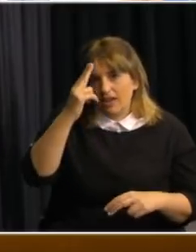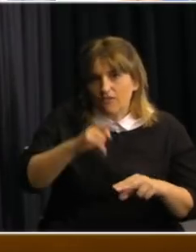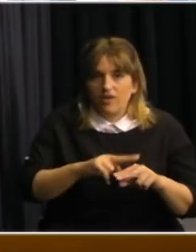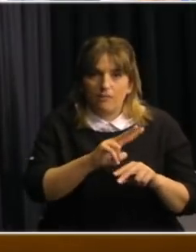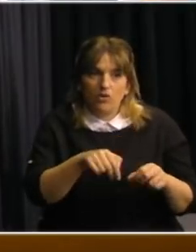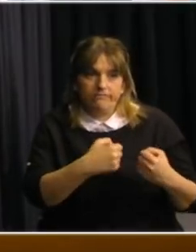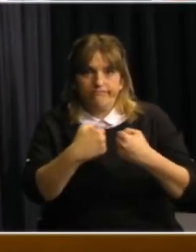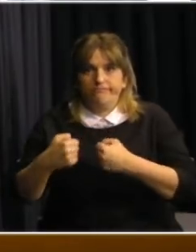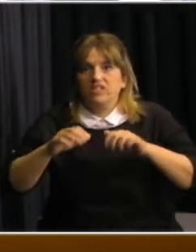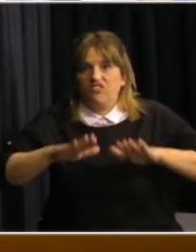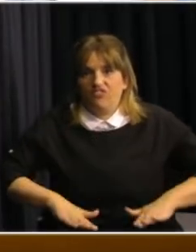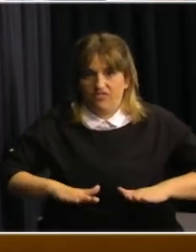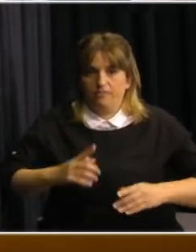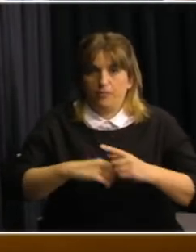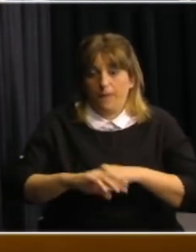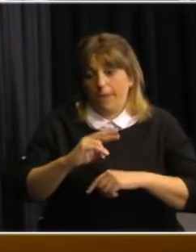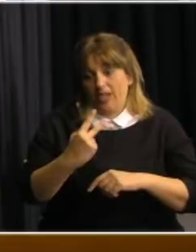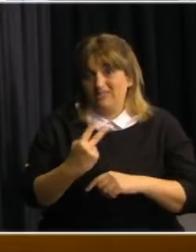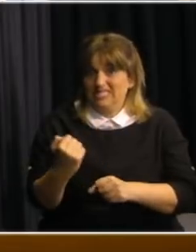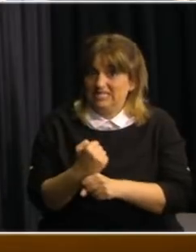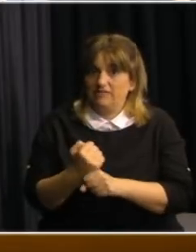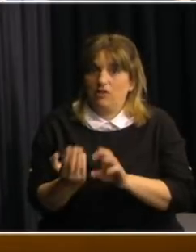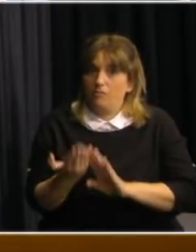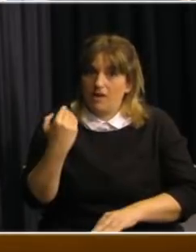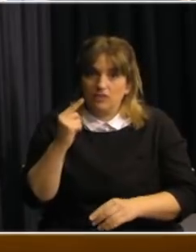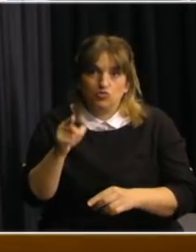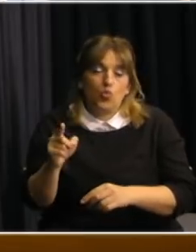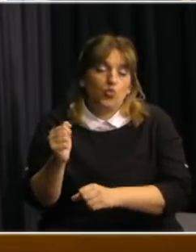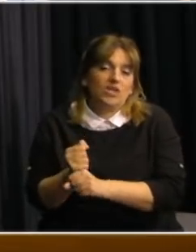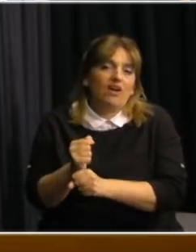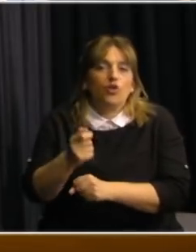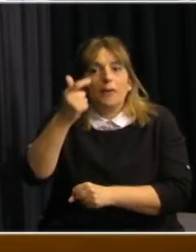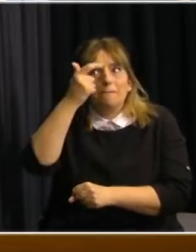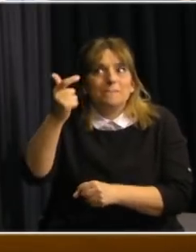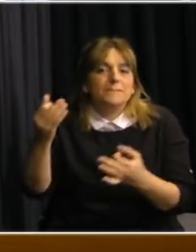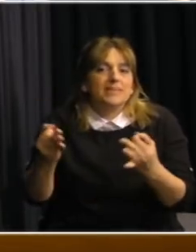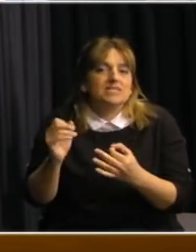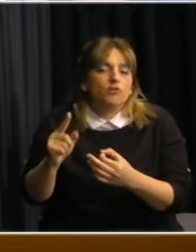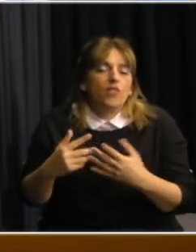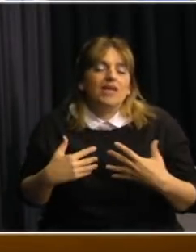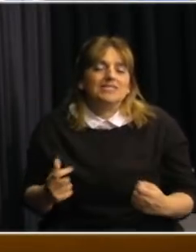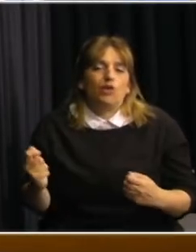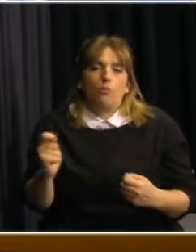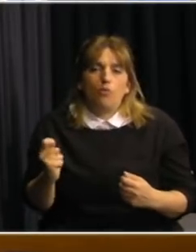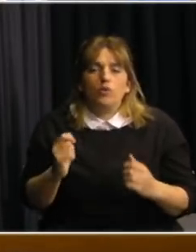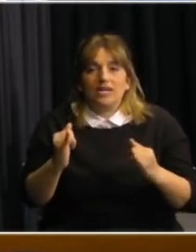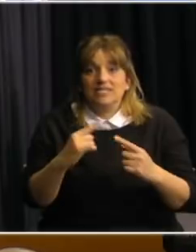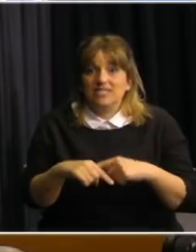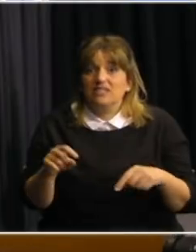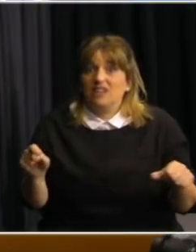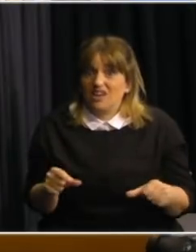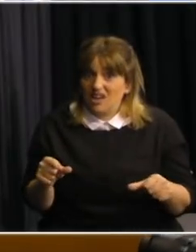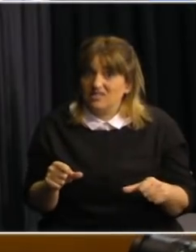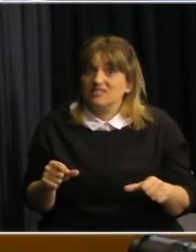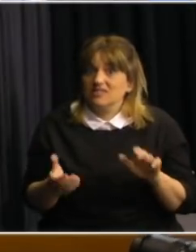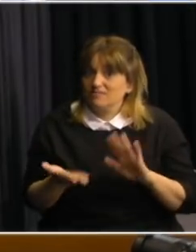Esta segunda tarea, muy demandante, es la que encabezan los epidemios los del Ministerio de Salud Pública, y es en la que me quiero focalizar